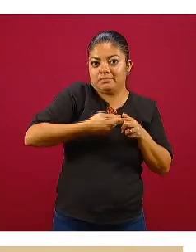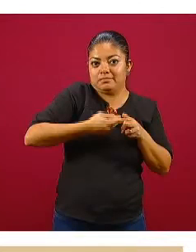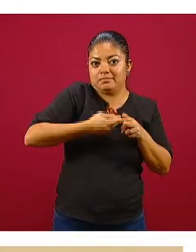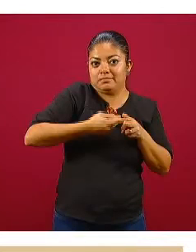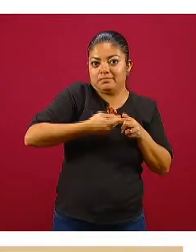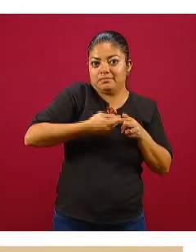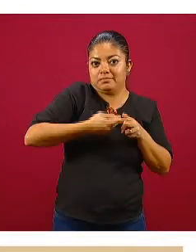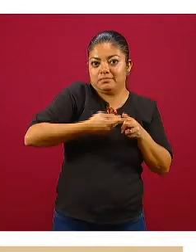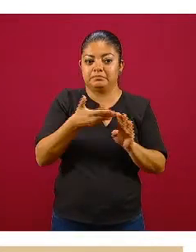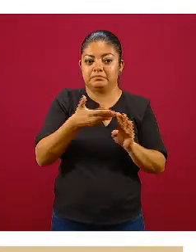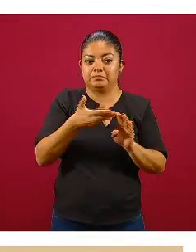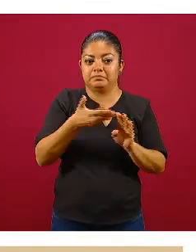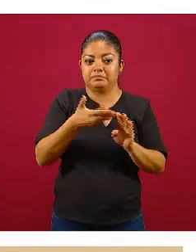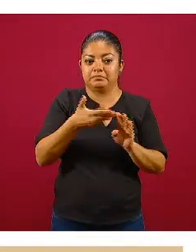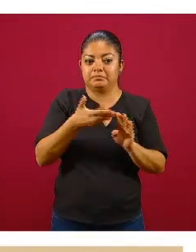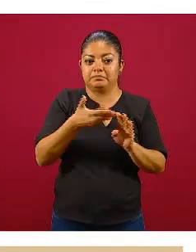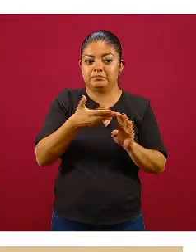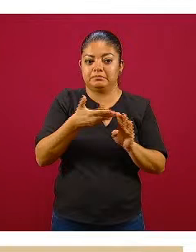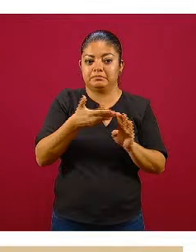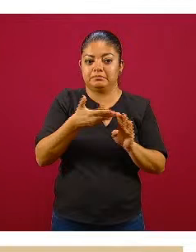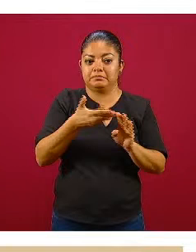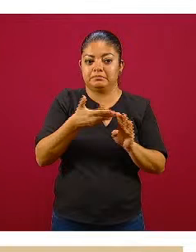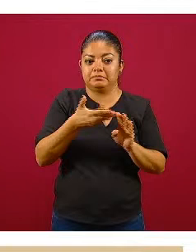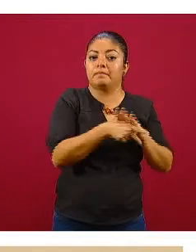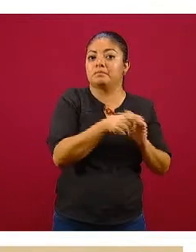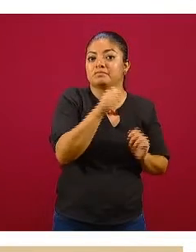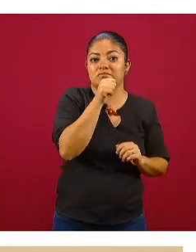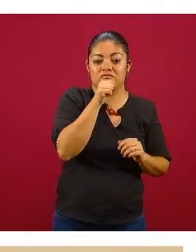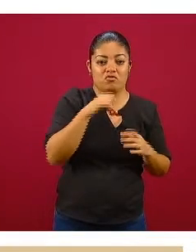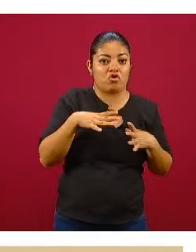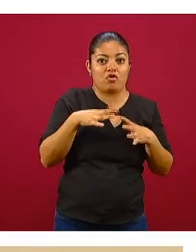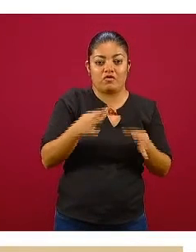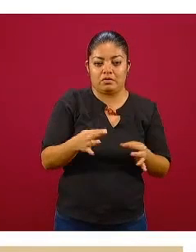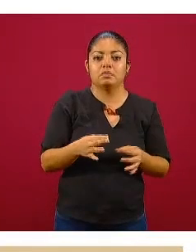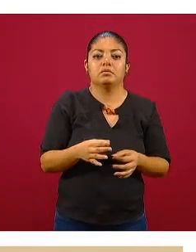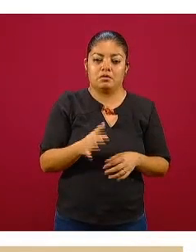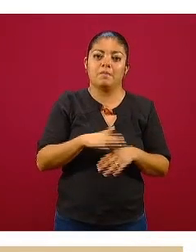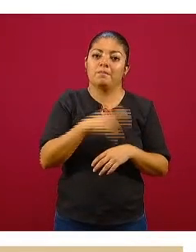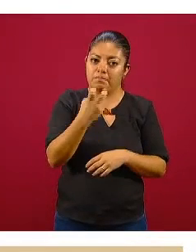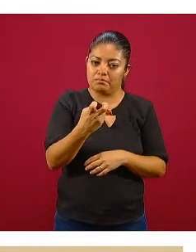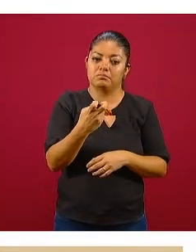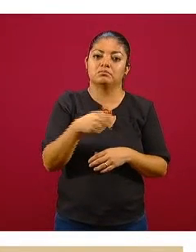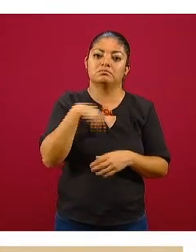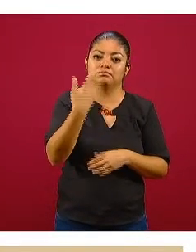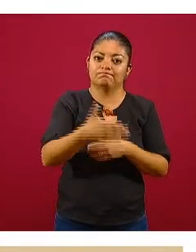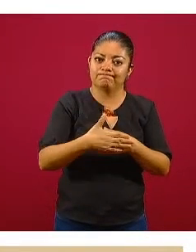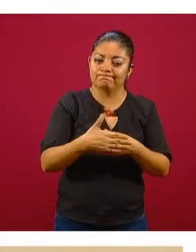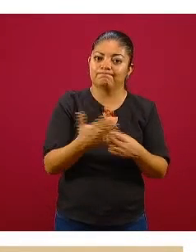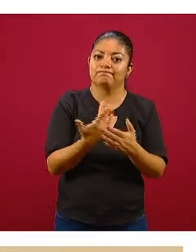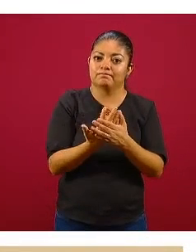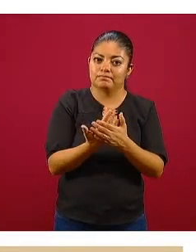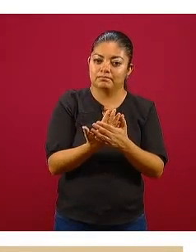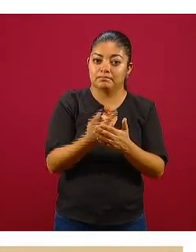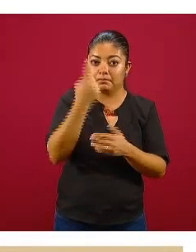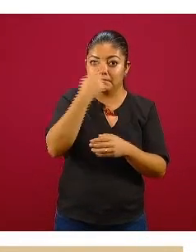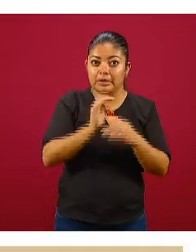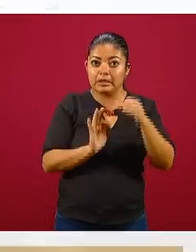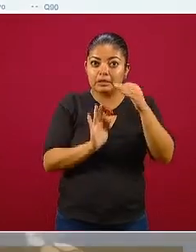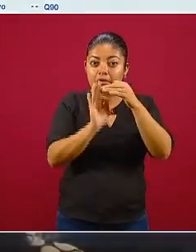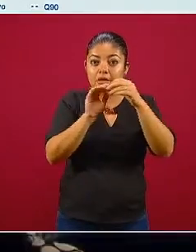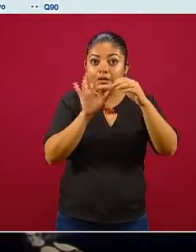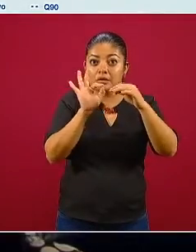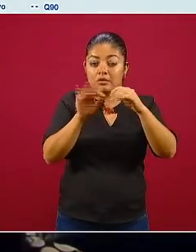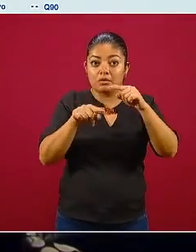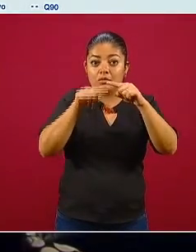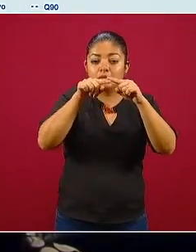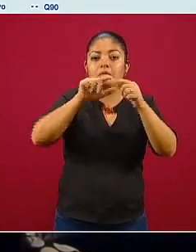diapositiva anterior los casos que están pendientes de confirmación entonces todavía tenemos que esperar acercarnos al ACME para que llegue finalmente